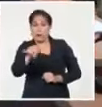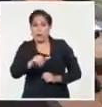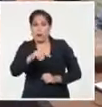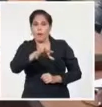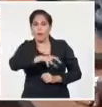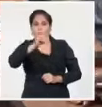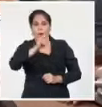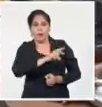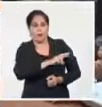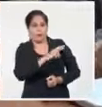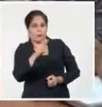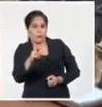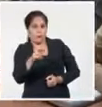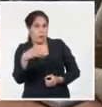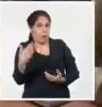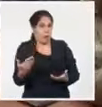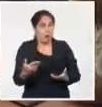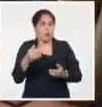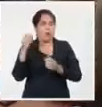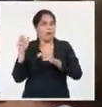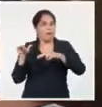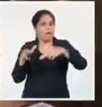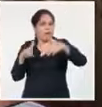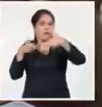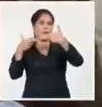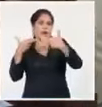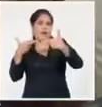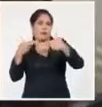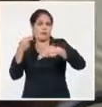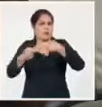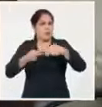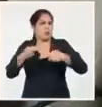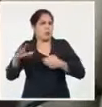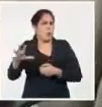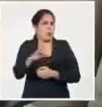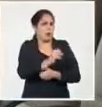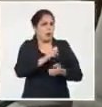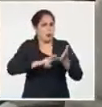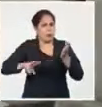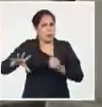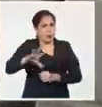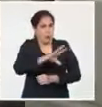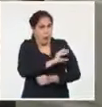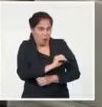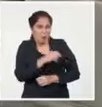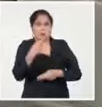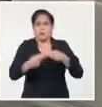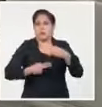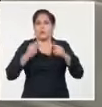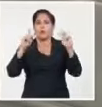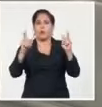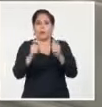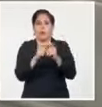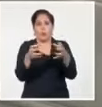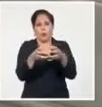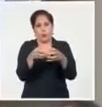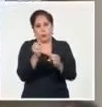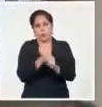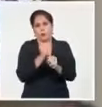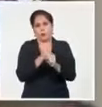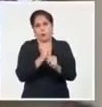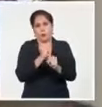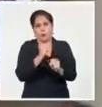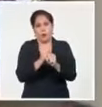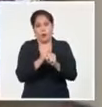Palacio de la Revolución y a través de videoconferencia con todos los territorios, se desarrolló la reunión del Grupo Temporal de